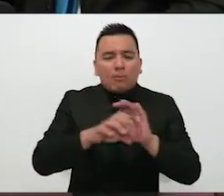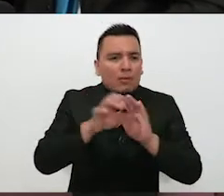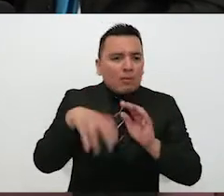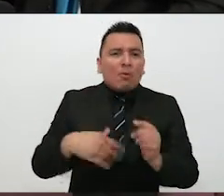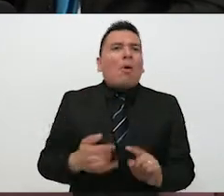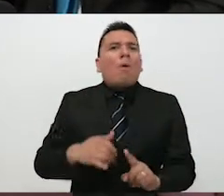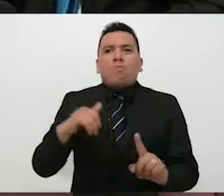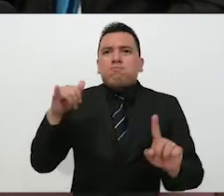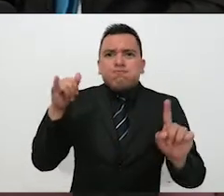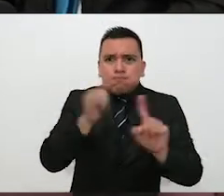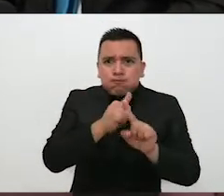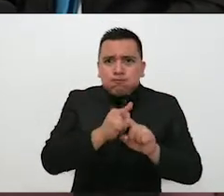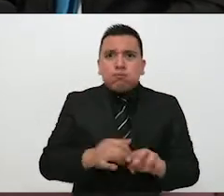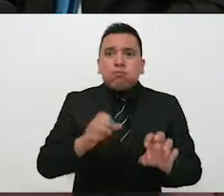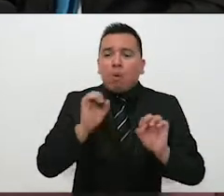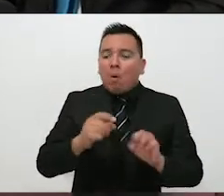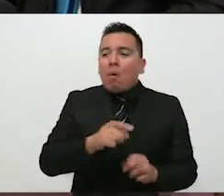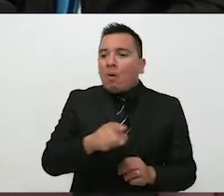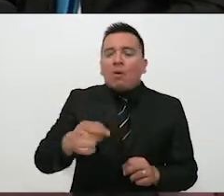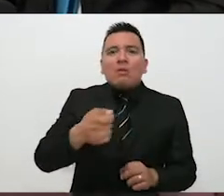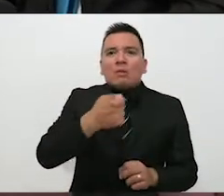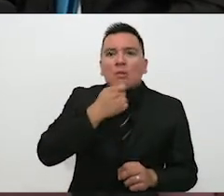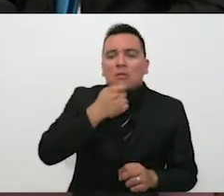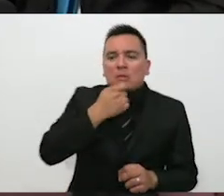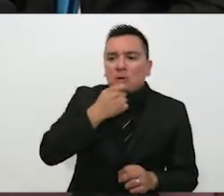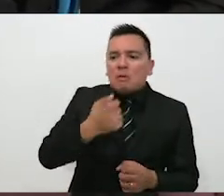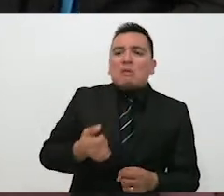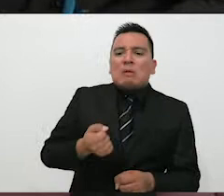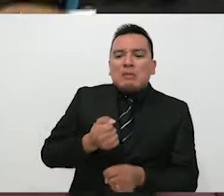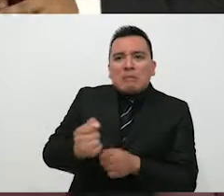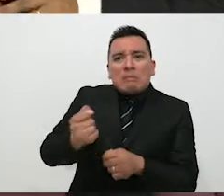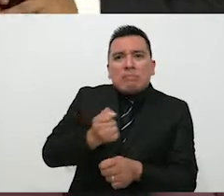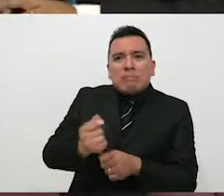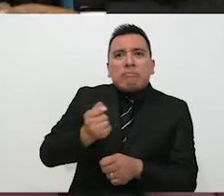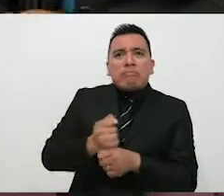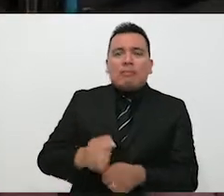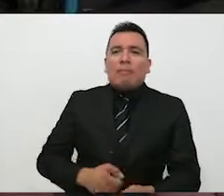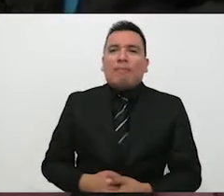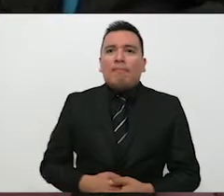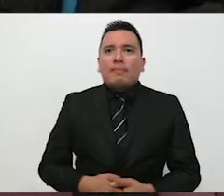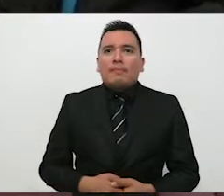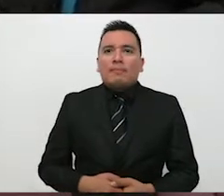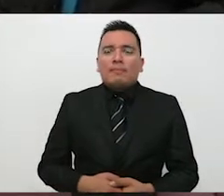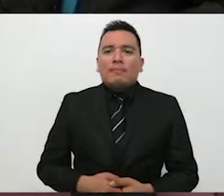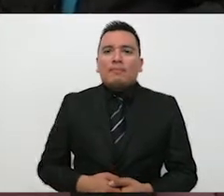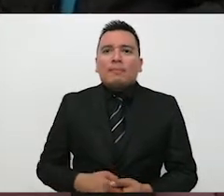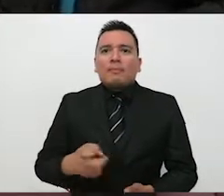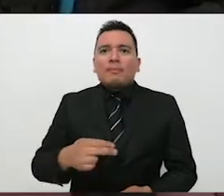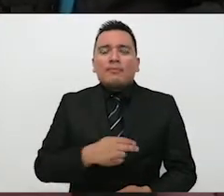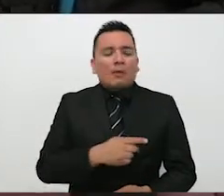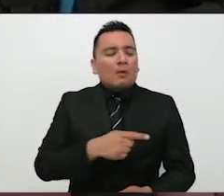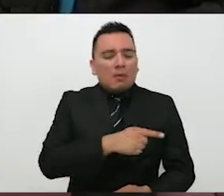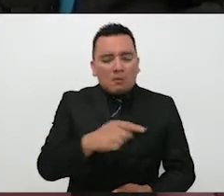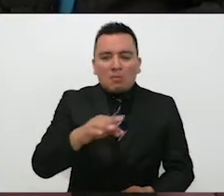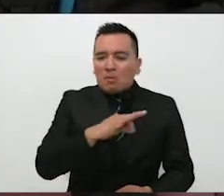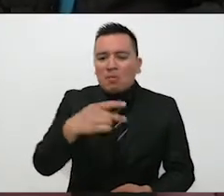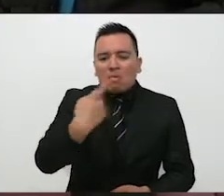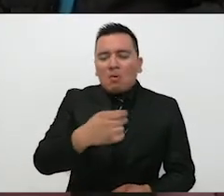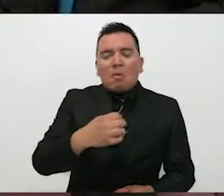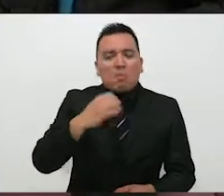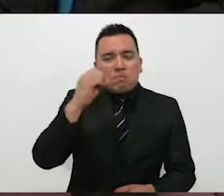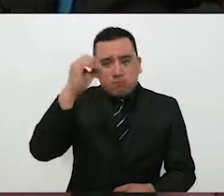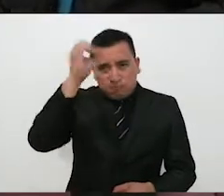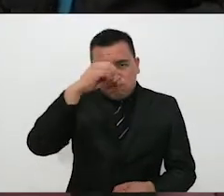acoso escolar. Entonces, pues es un tema aparte que ahí tenemos la oportunidad de que ellos puedan manifestar sus inquietudes.